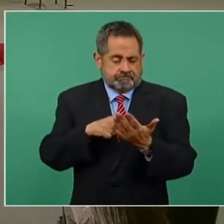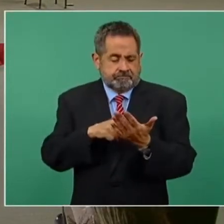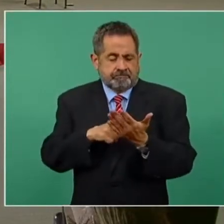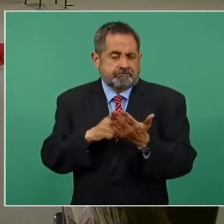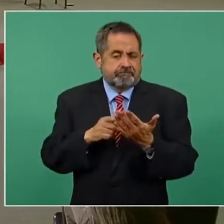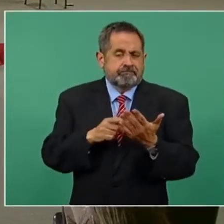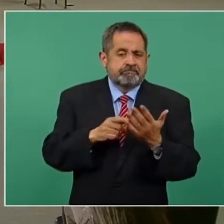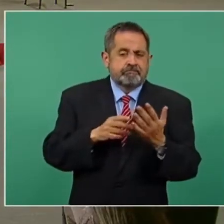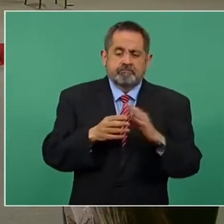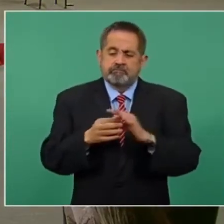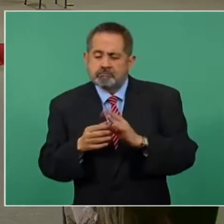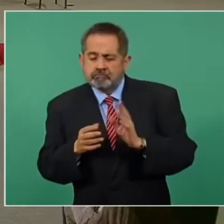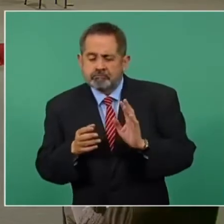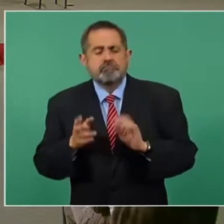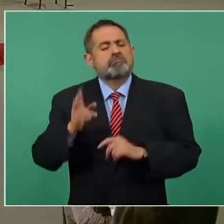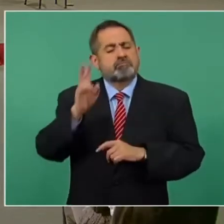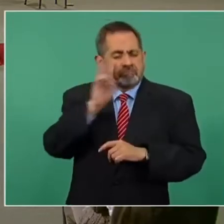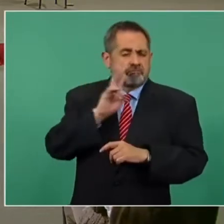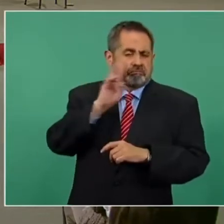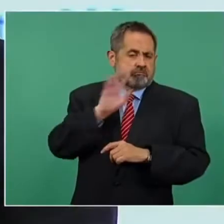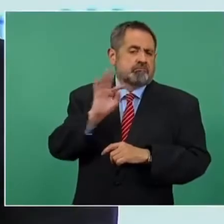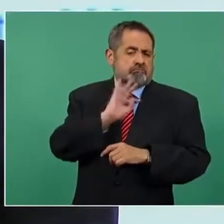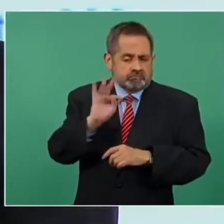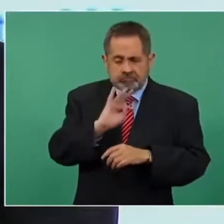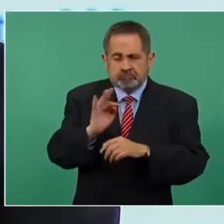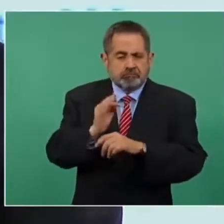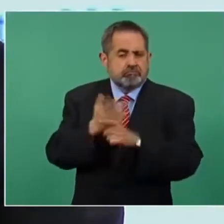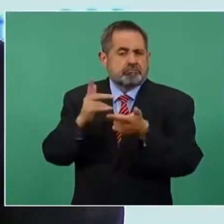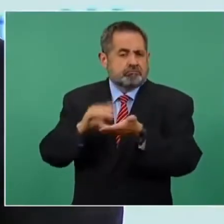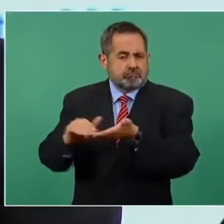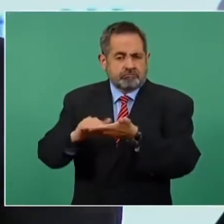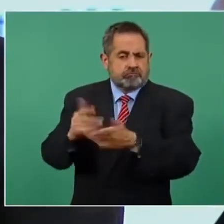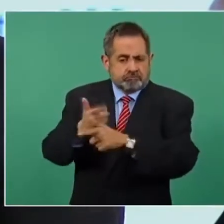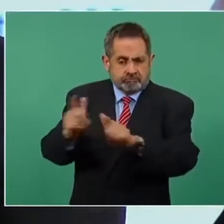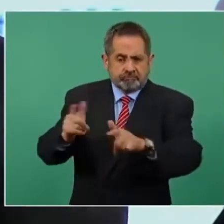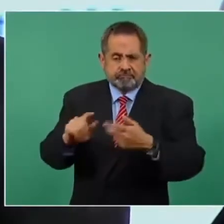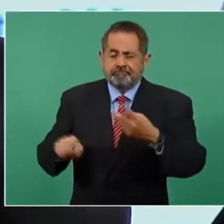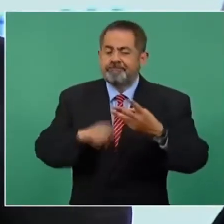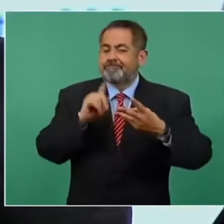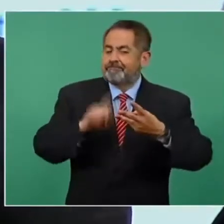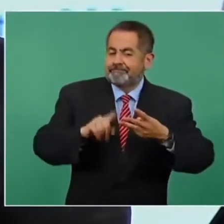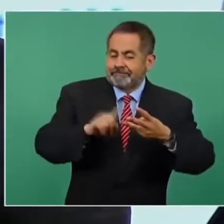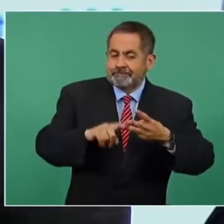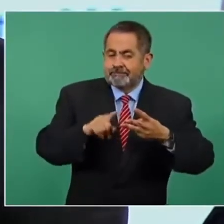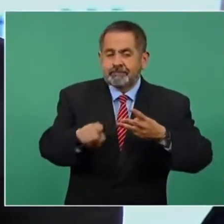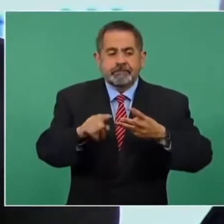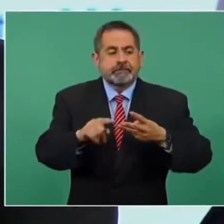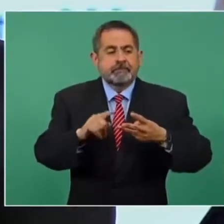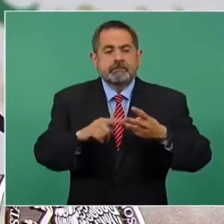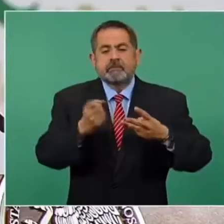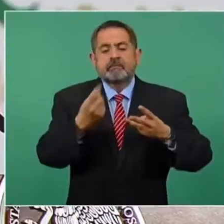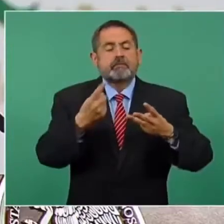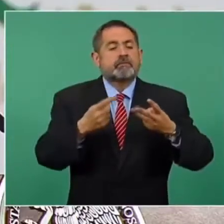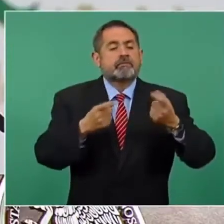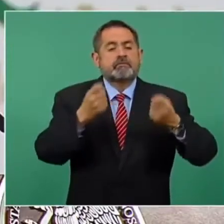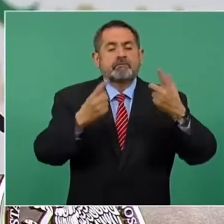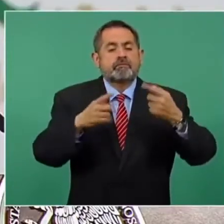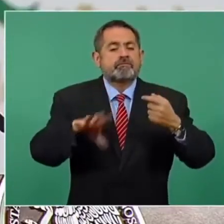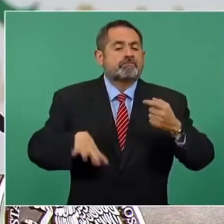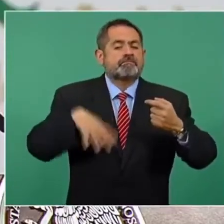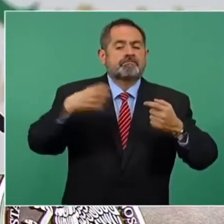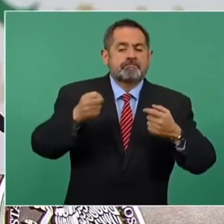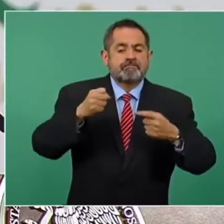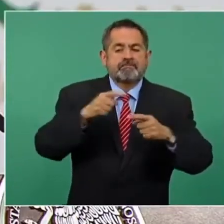al beneficio de la ley de víctimas y otros que están vinculados fundamentalmente con abusos en lo que son